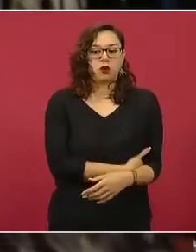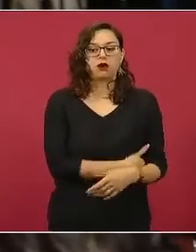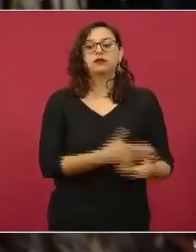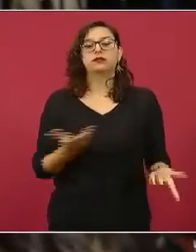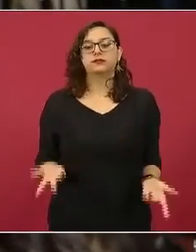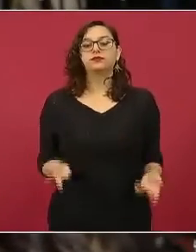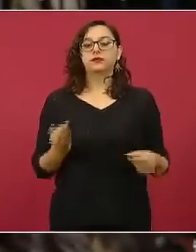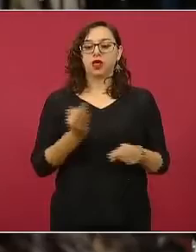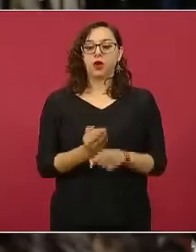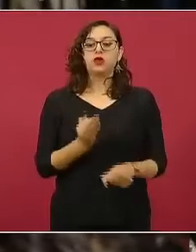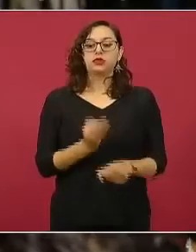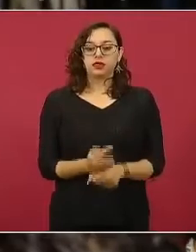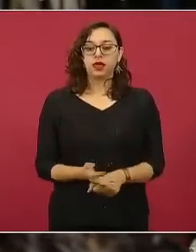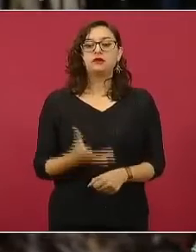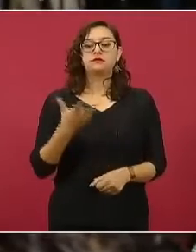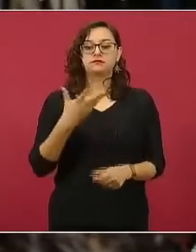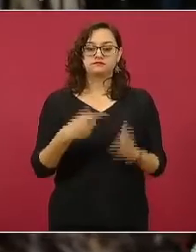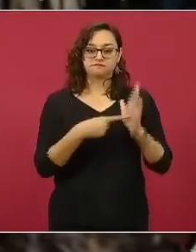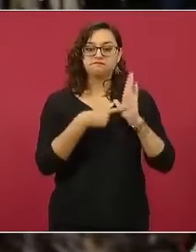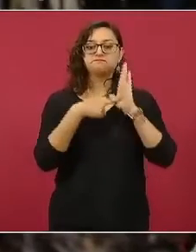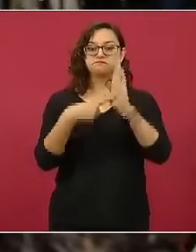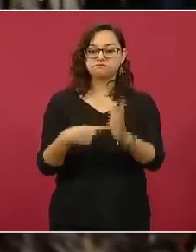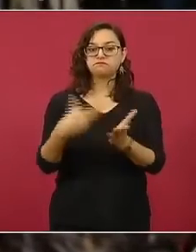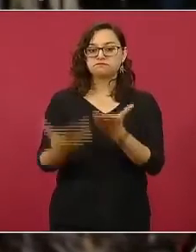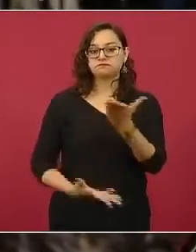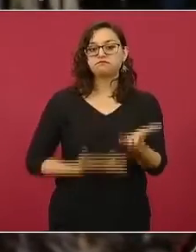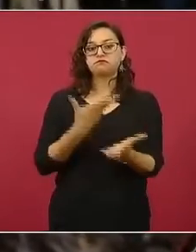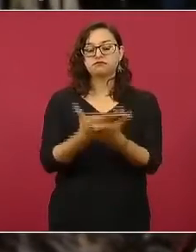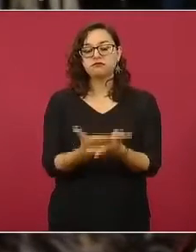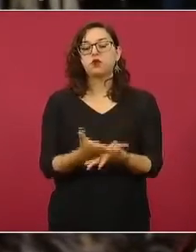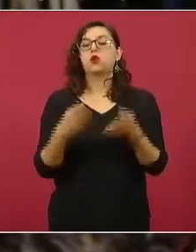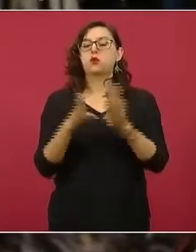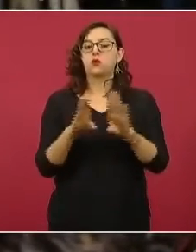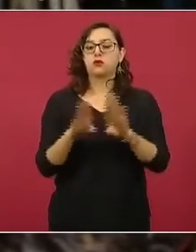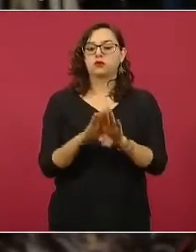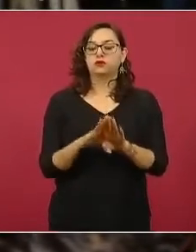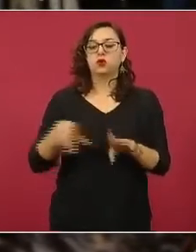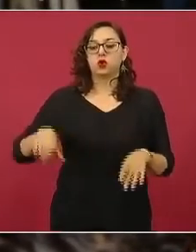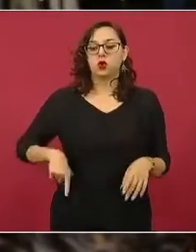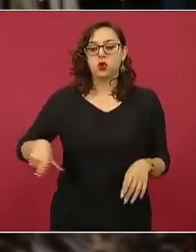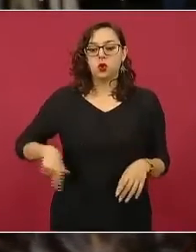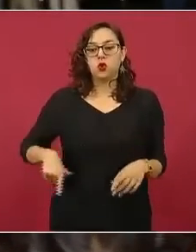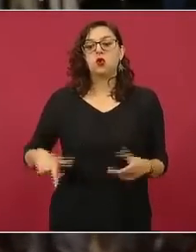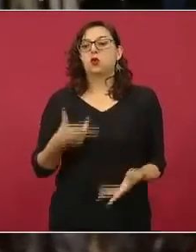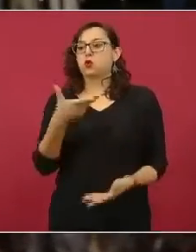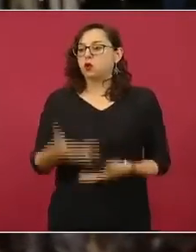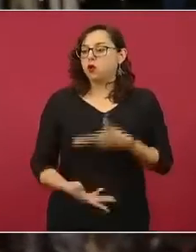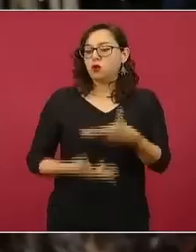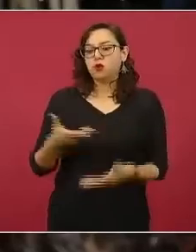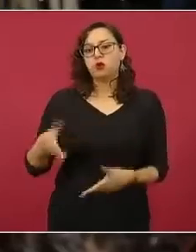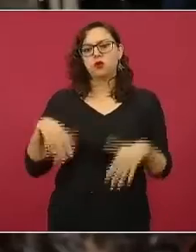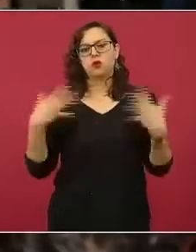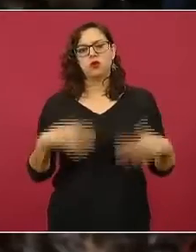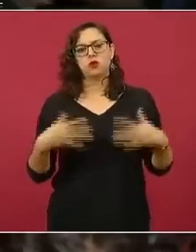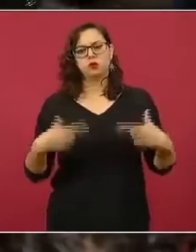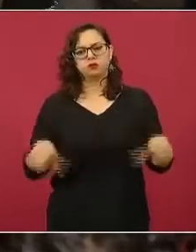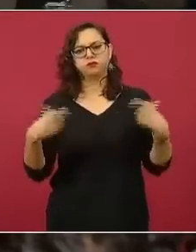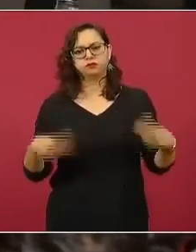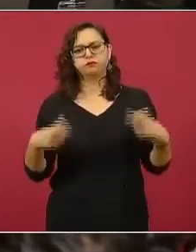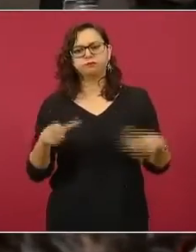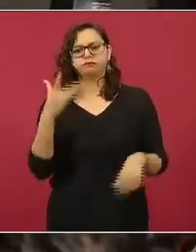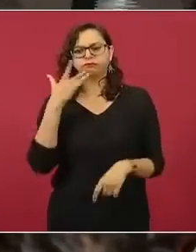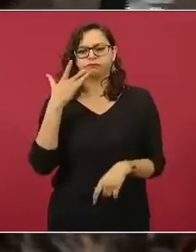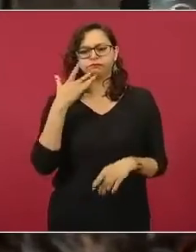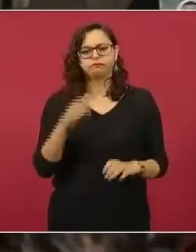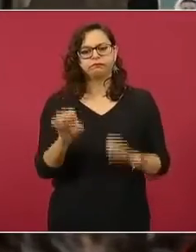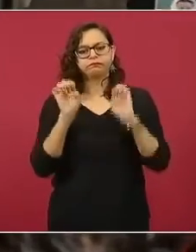entrego documentos para que sepa el nivel de funcionarios de los que se trata, las mansiones y empresas que tienen. ¿Podría Roberto